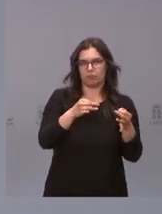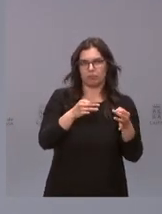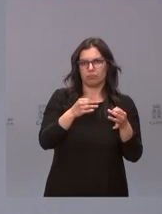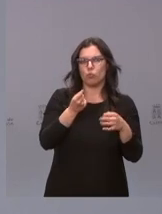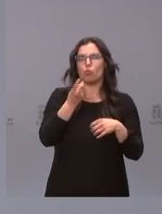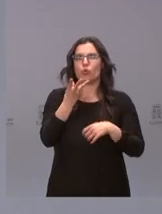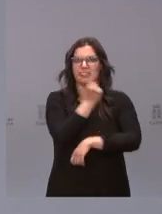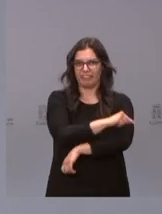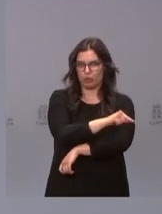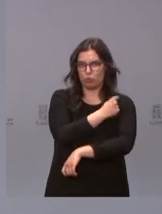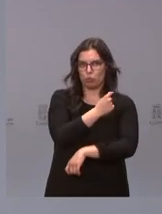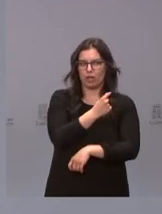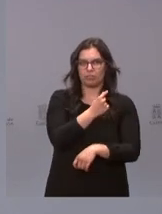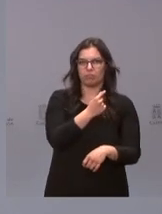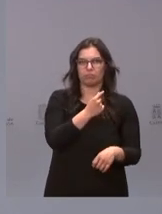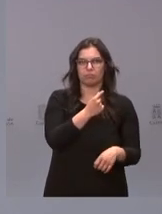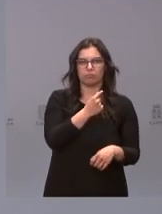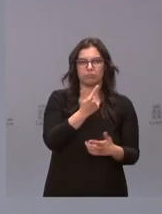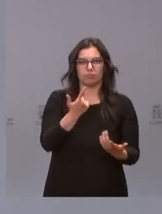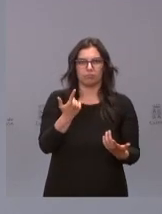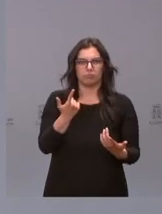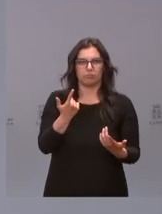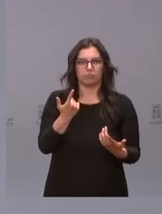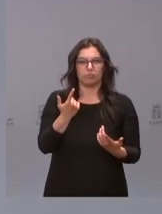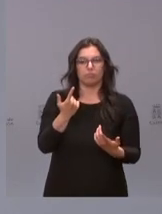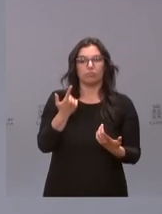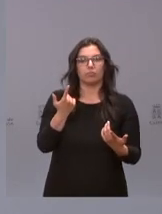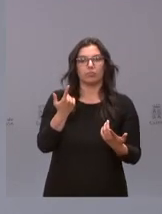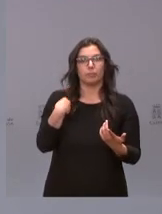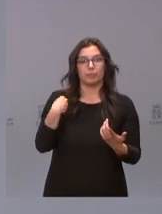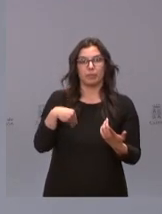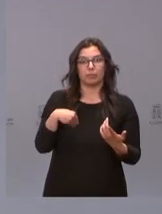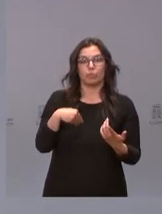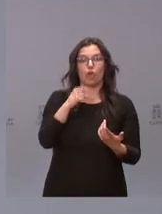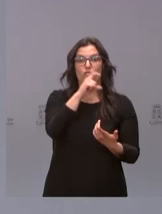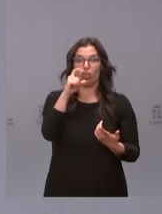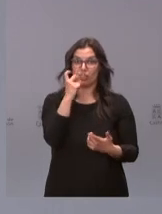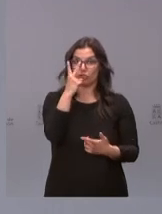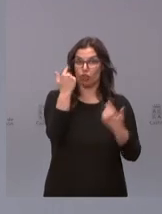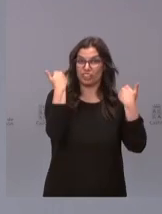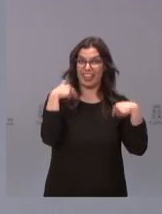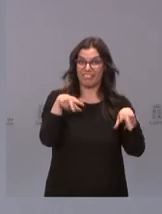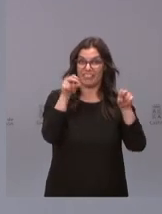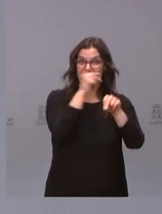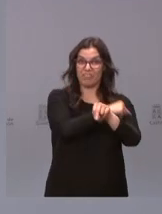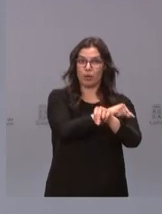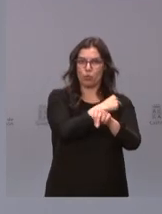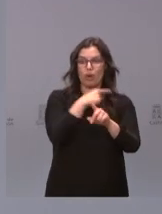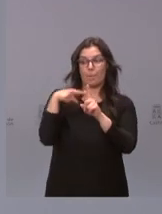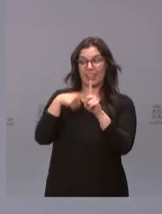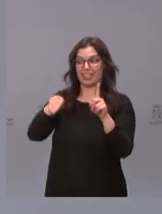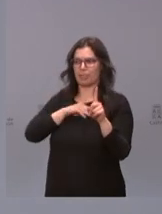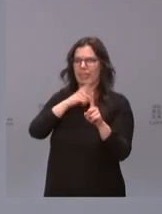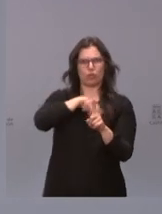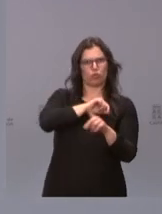vacunadas. Estamos superando con creces no solo el número con las dos dosis, muy por encima de la media de España